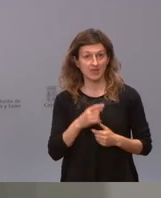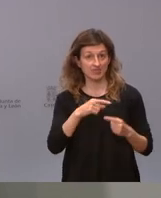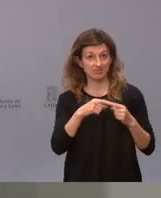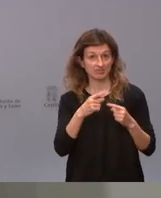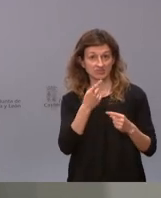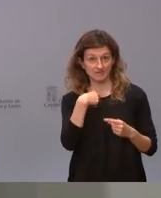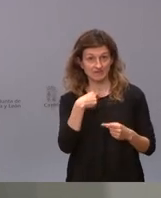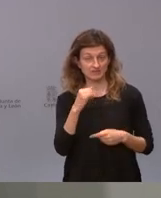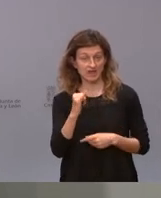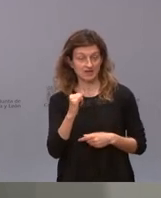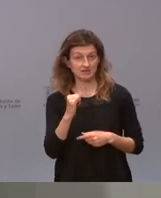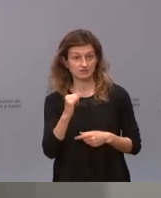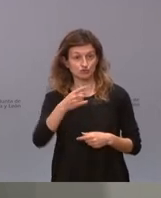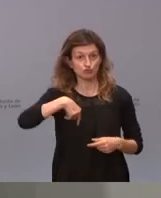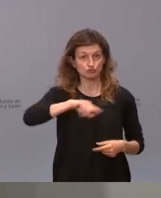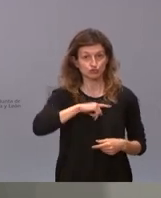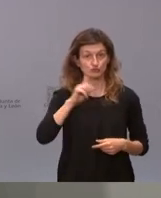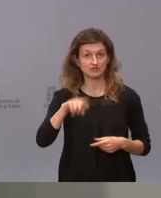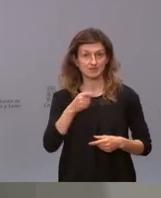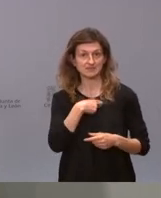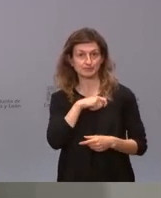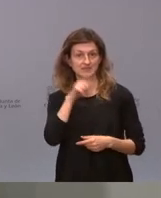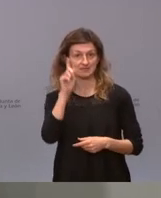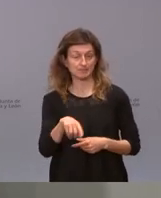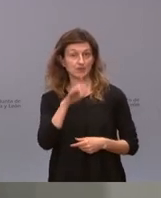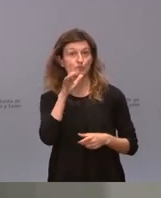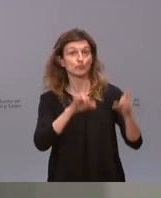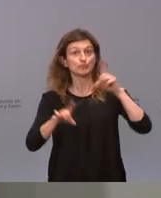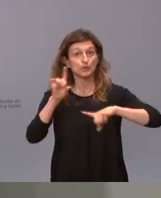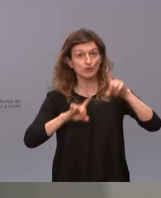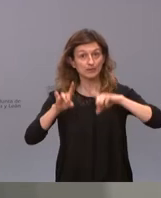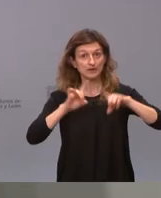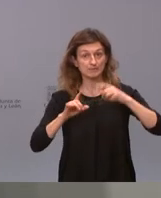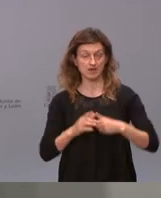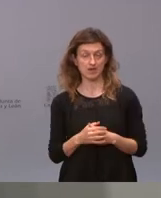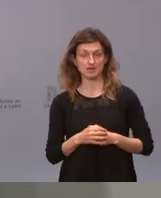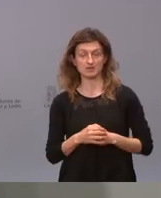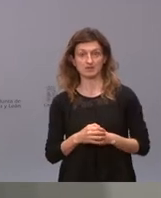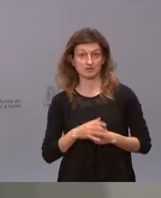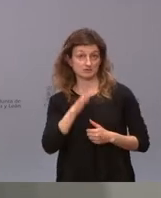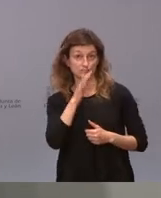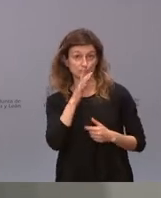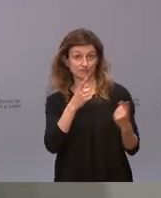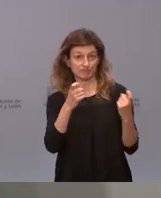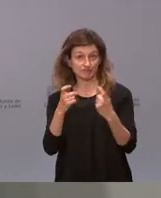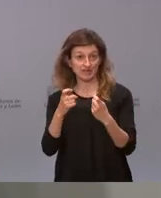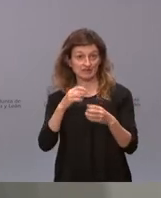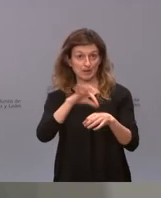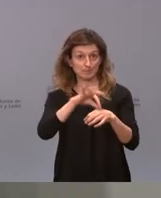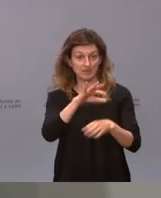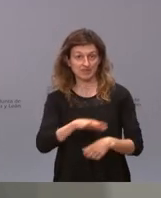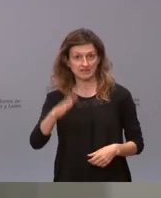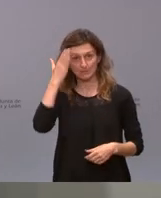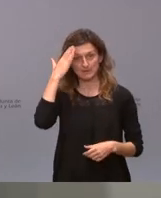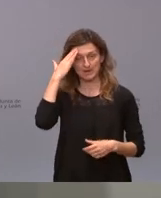y el conjunto de la nación porque hay un problema de falta de pediatras en atención